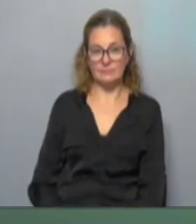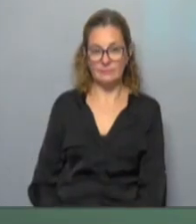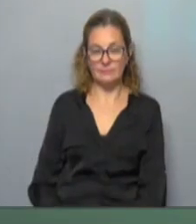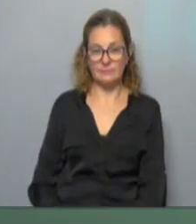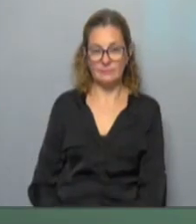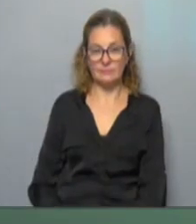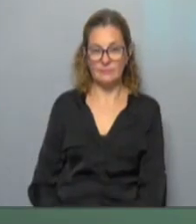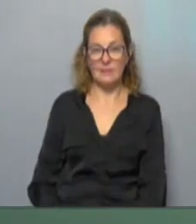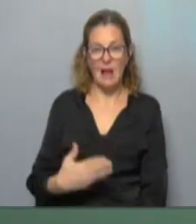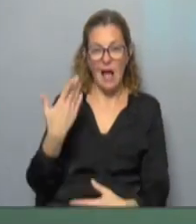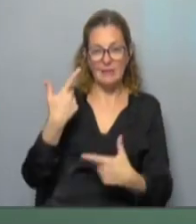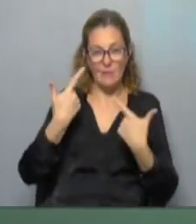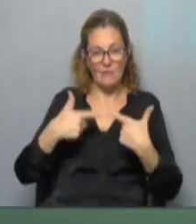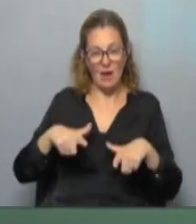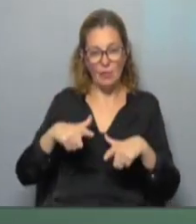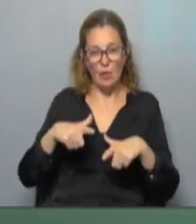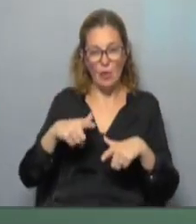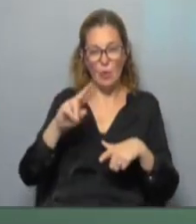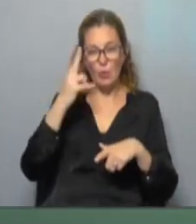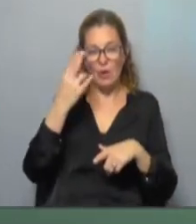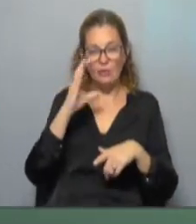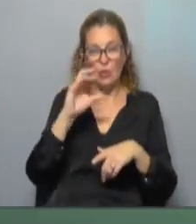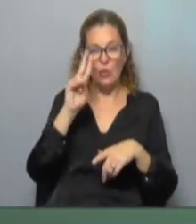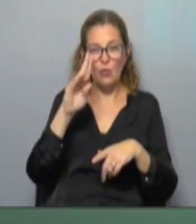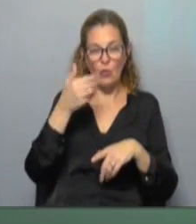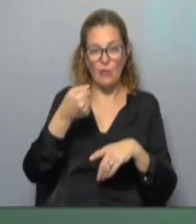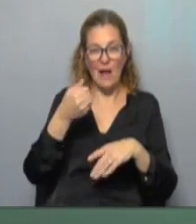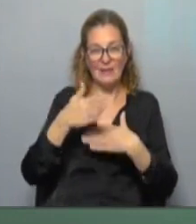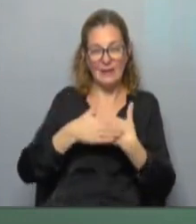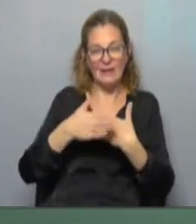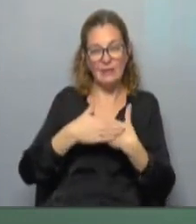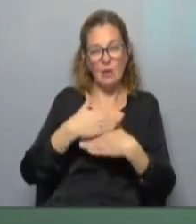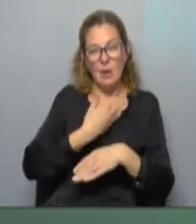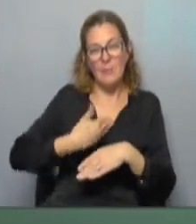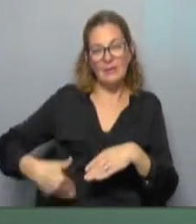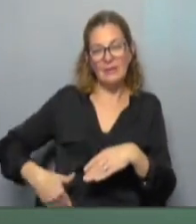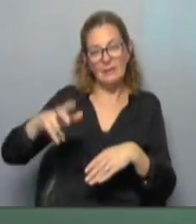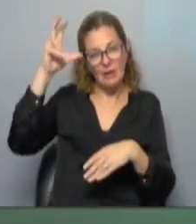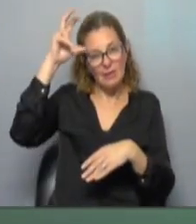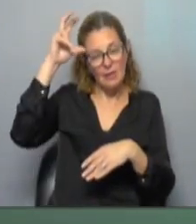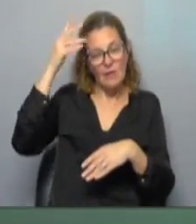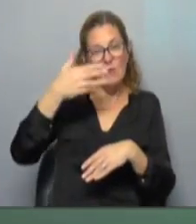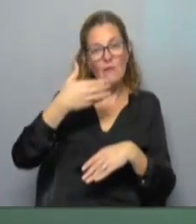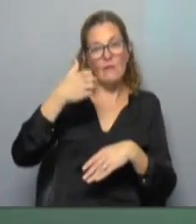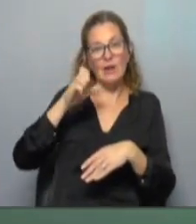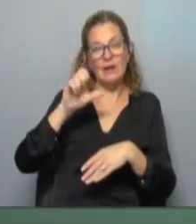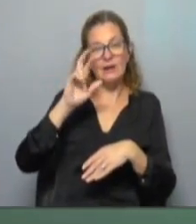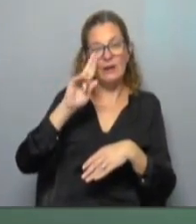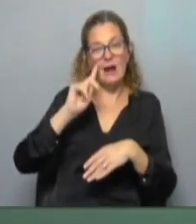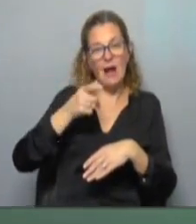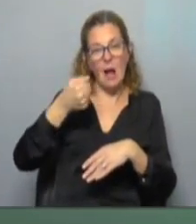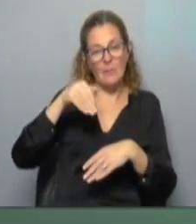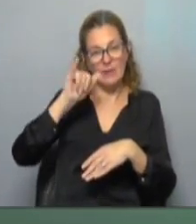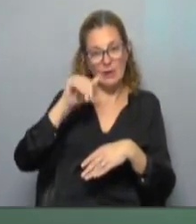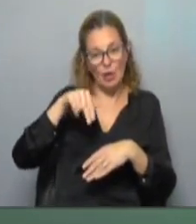el ex embajador uruguayo en Cuba alguien en su momento muy cercano al expresidente Tabaré Vázquez Ariel Bergamino estuvo esta mañana